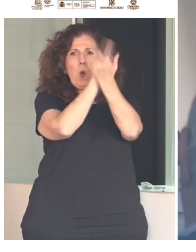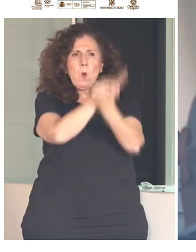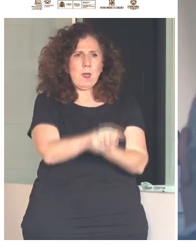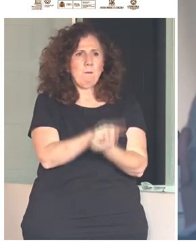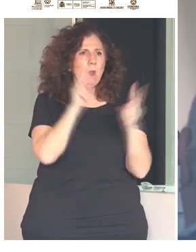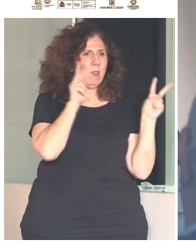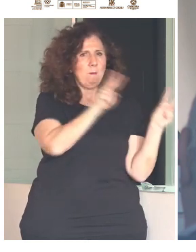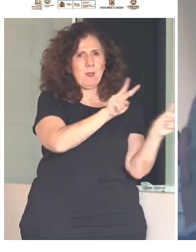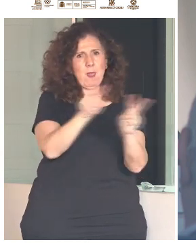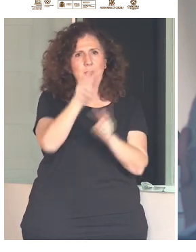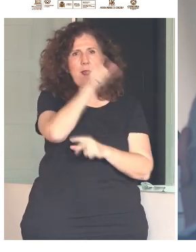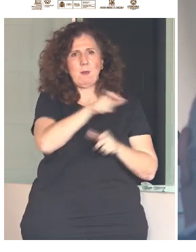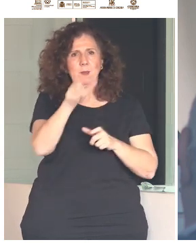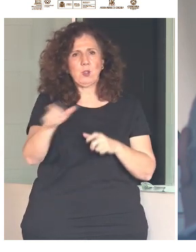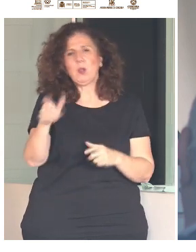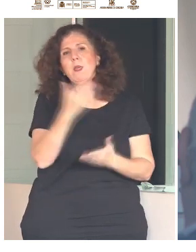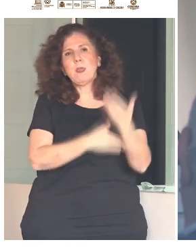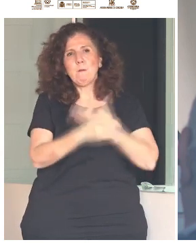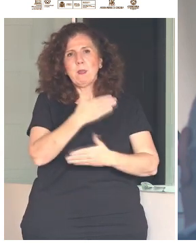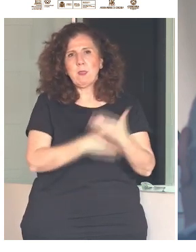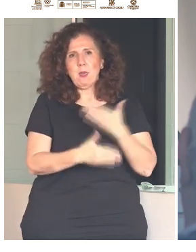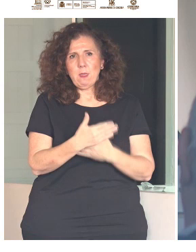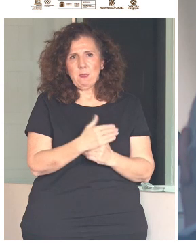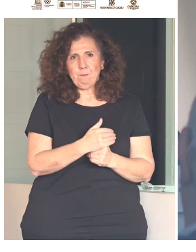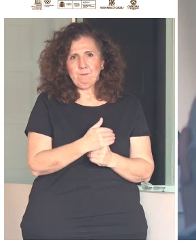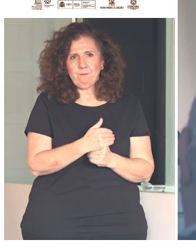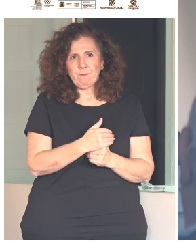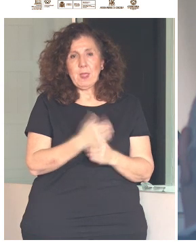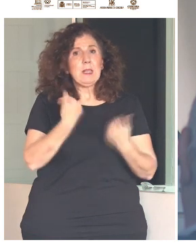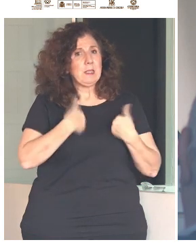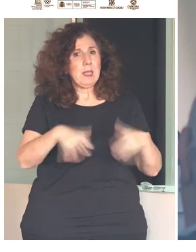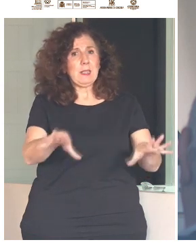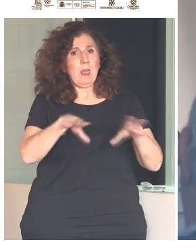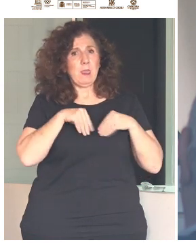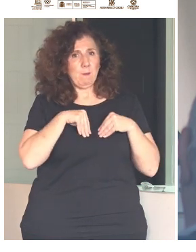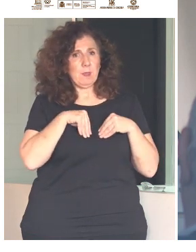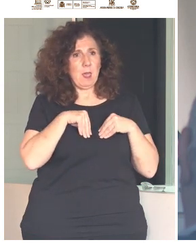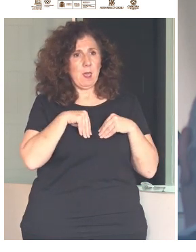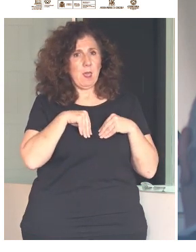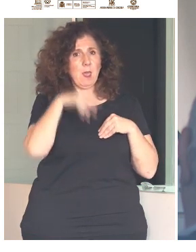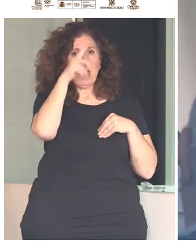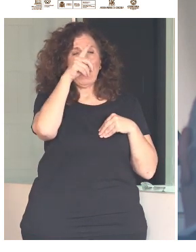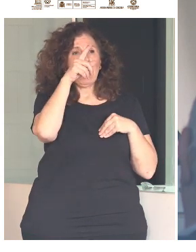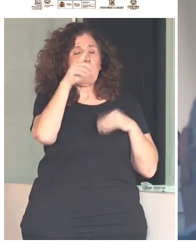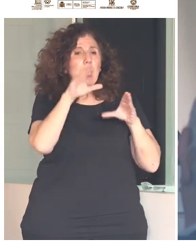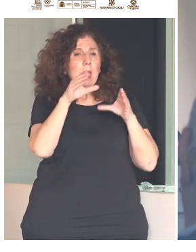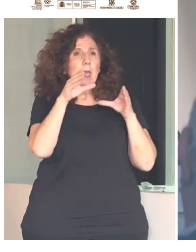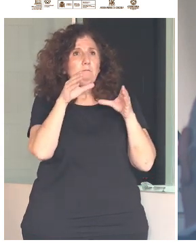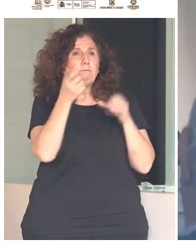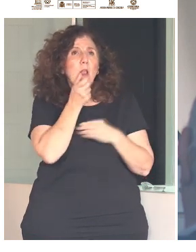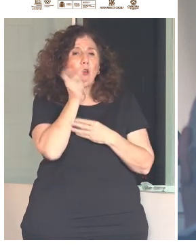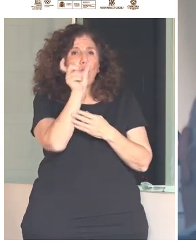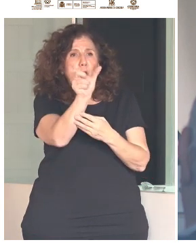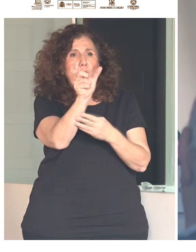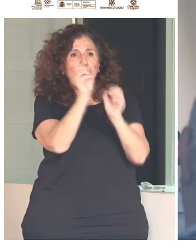discapacidad. Se asume de forma indubitada que el fenómeno de la discapacidad tiene que ser abordado como derechos